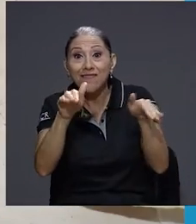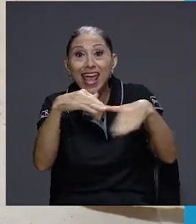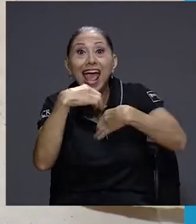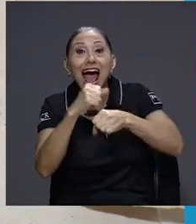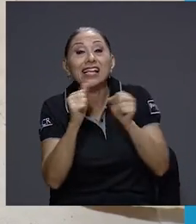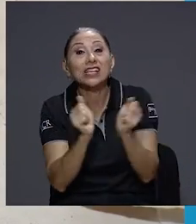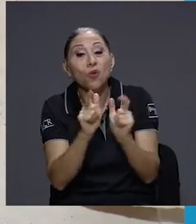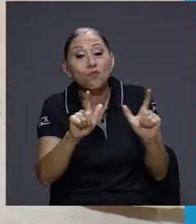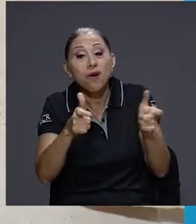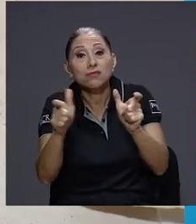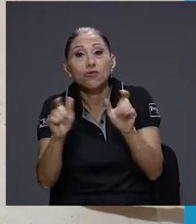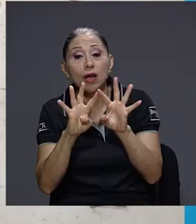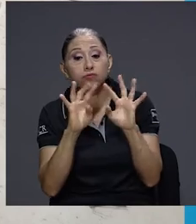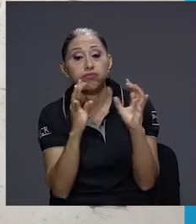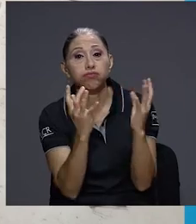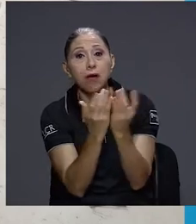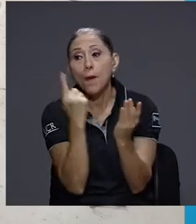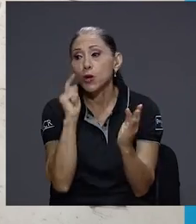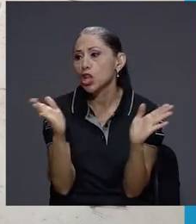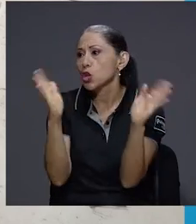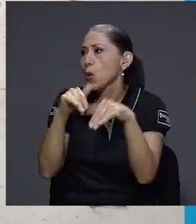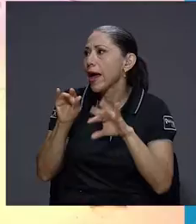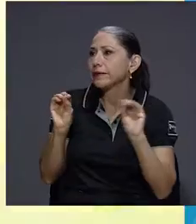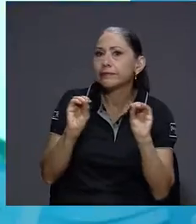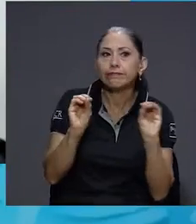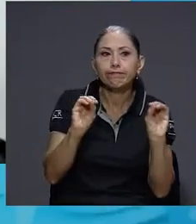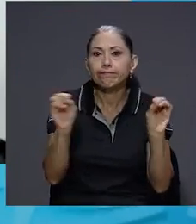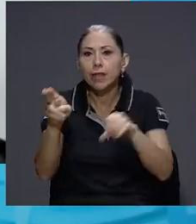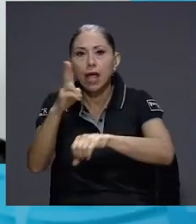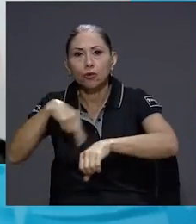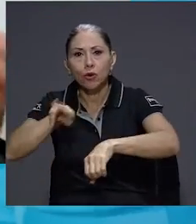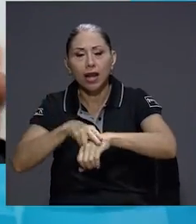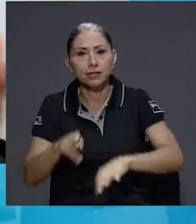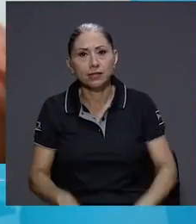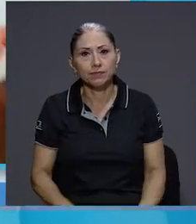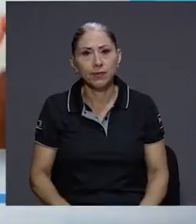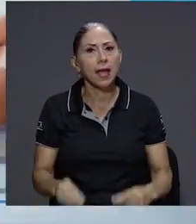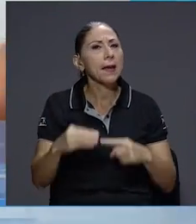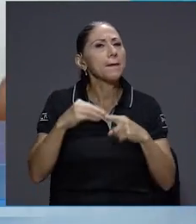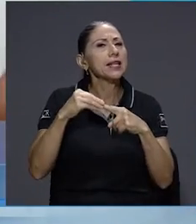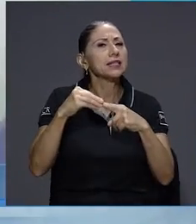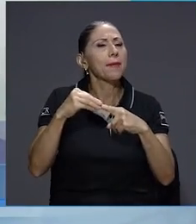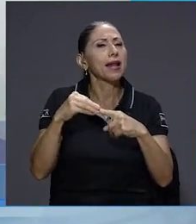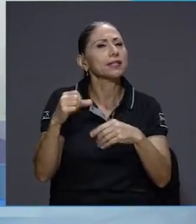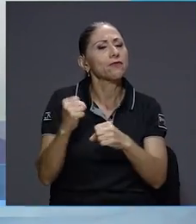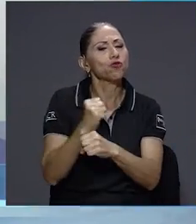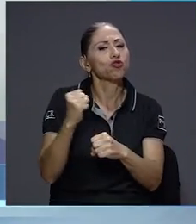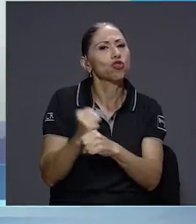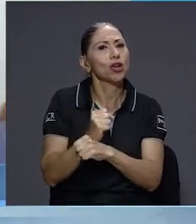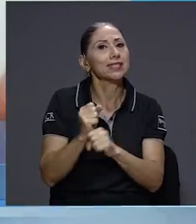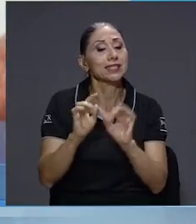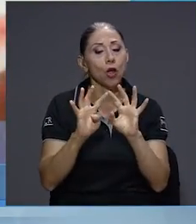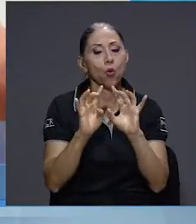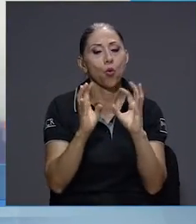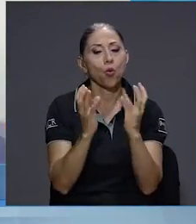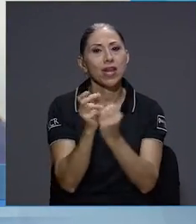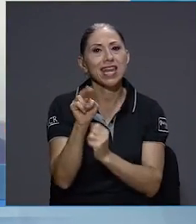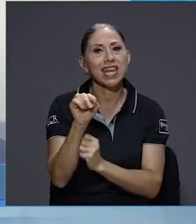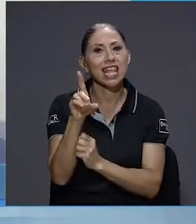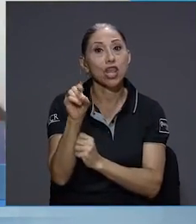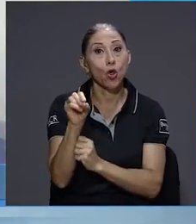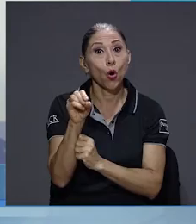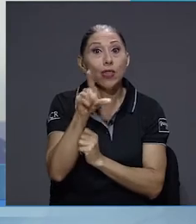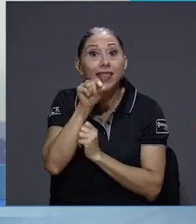componentes ante la ausencia de elementos naturales. Las principales funciones en un nido de ave son propiciar un